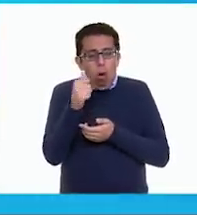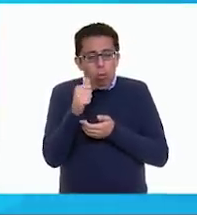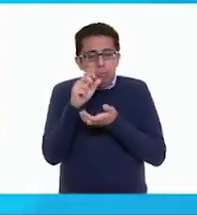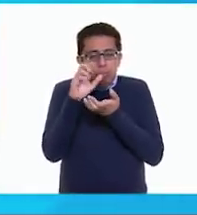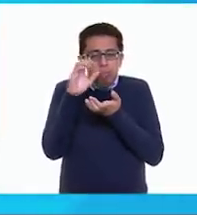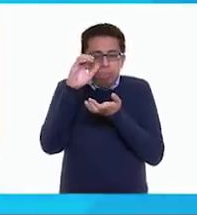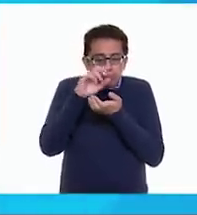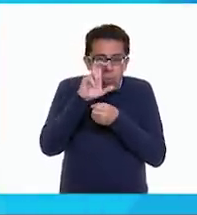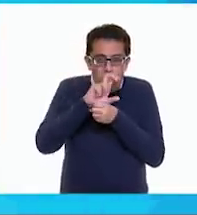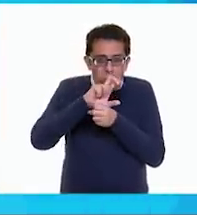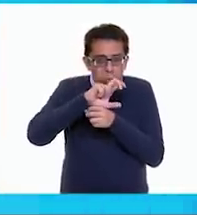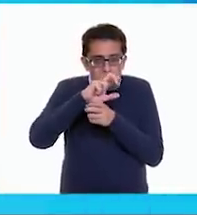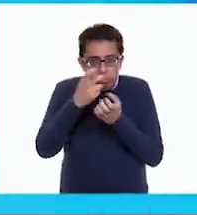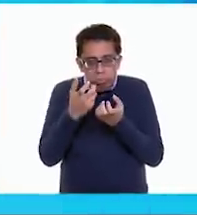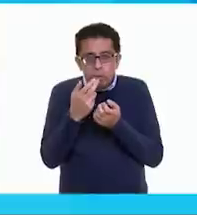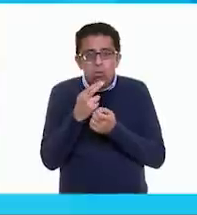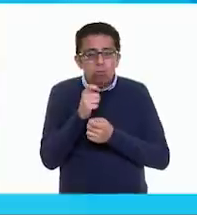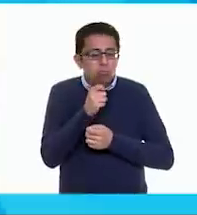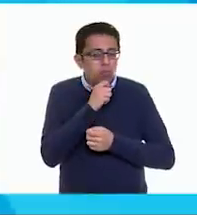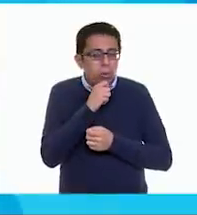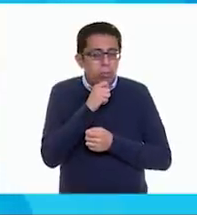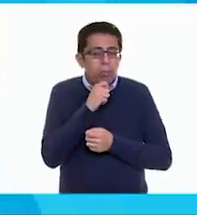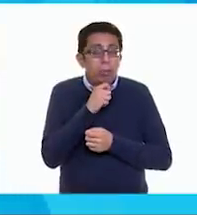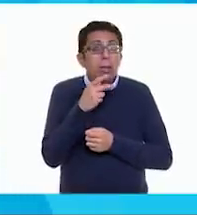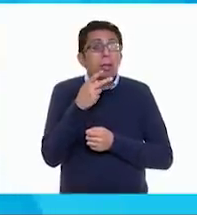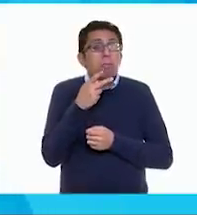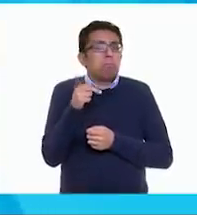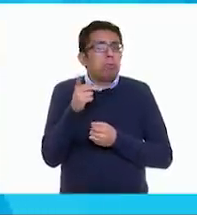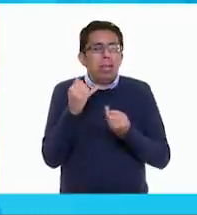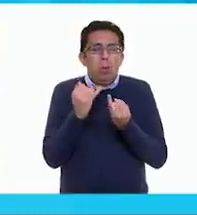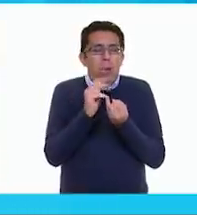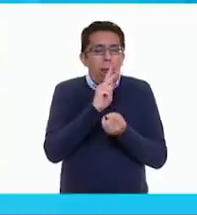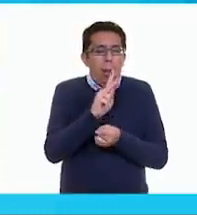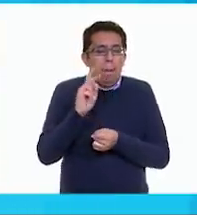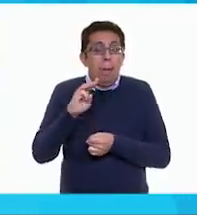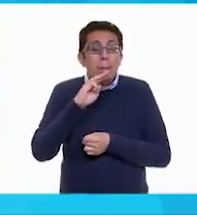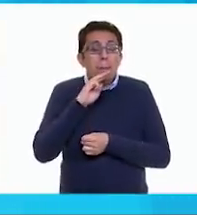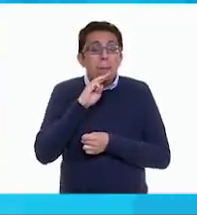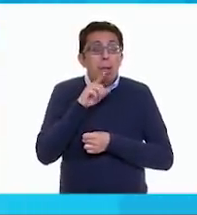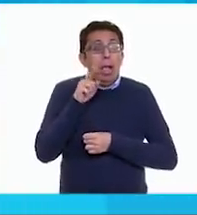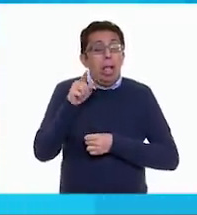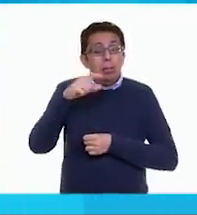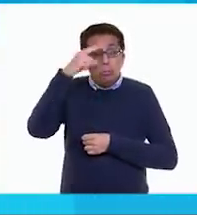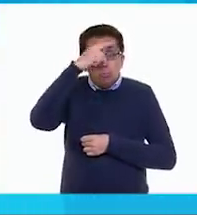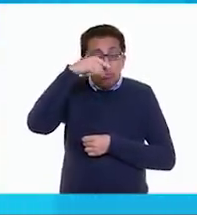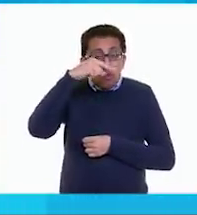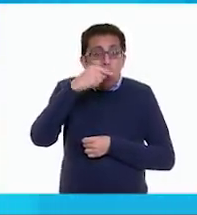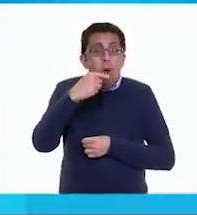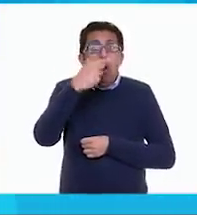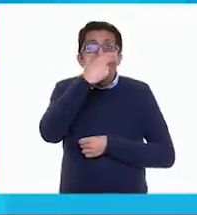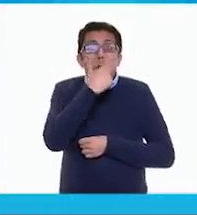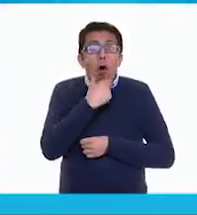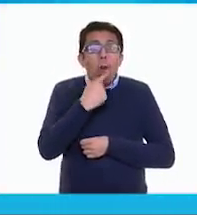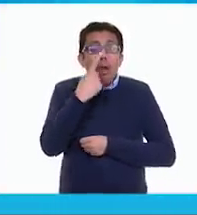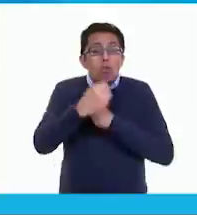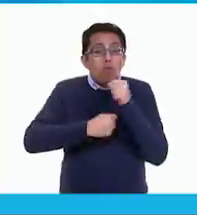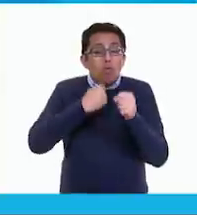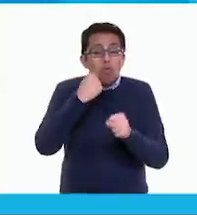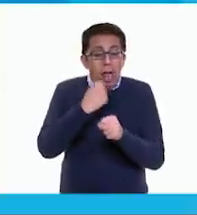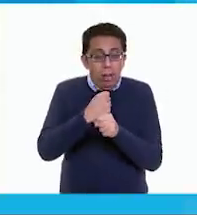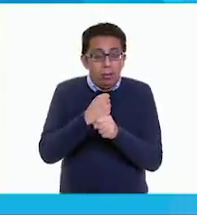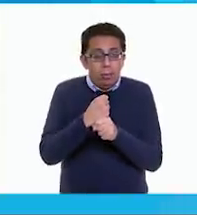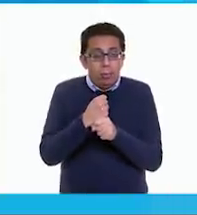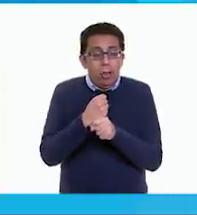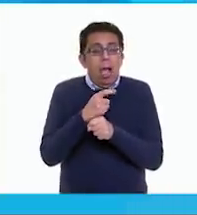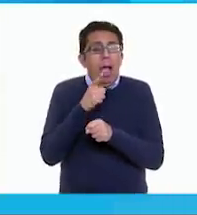mismo instinto maternal que una hembra. Pero niño es un guajolote macho de apenas un año de edad. Igual que